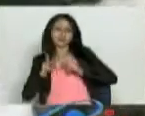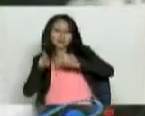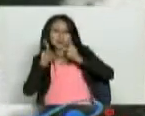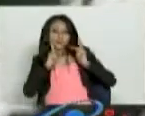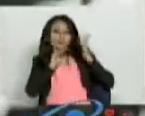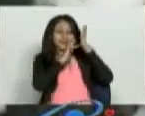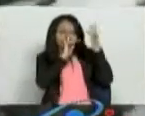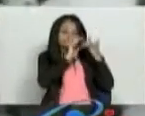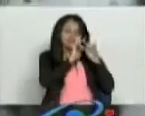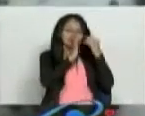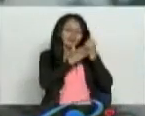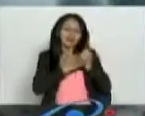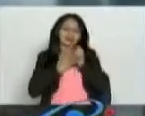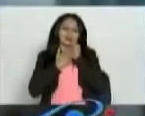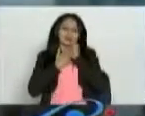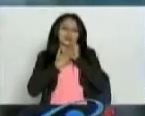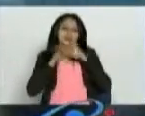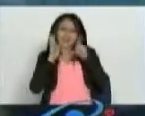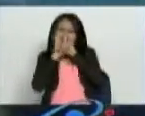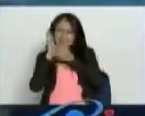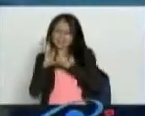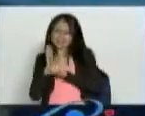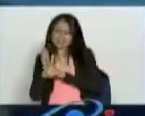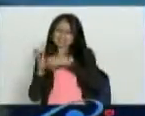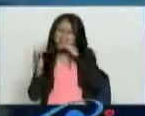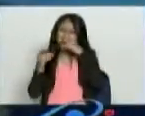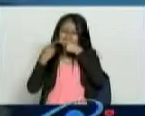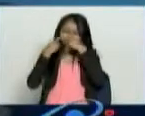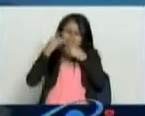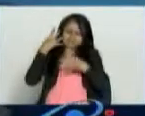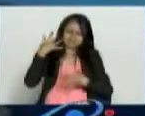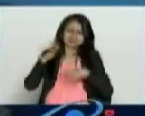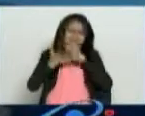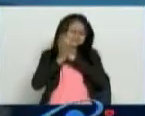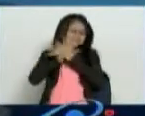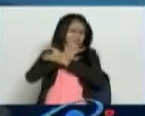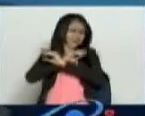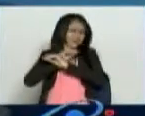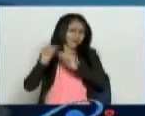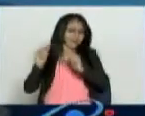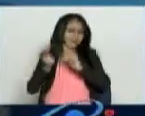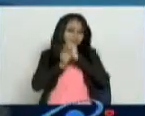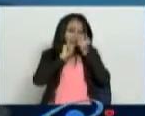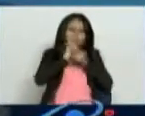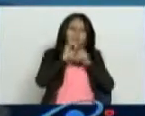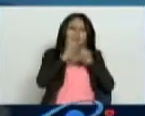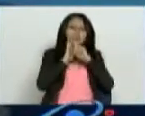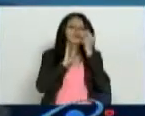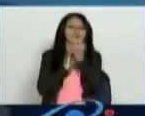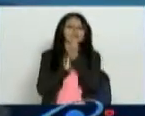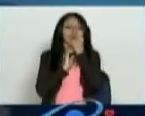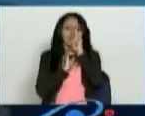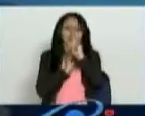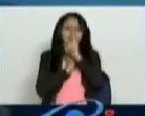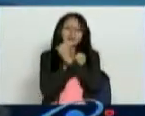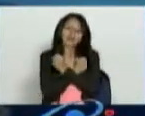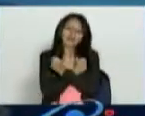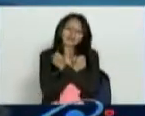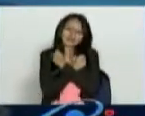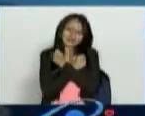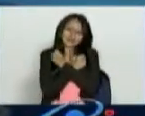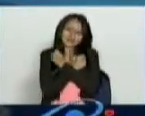mediador. Llegó a abolir las leyes religiosas estrictas para sustituirlas por una sola. Ama.